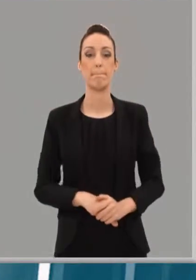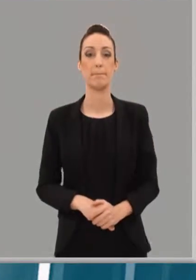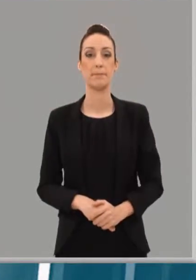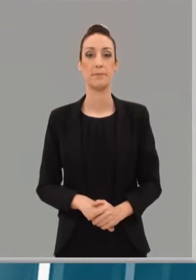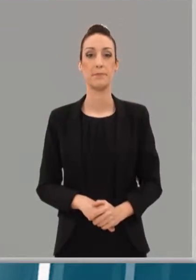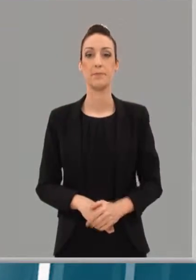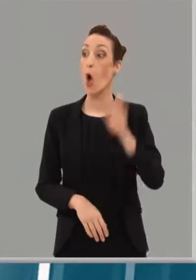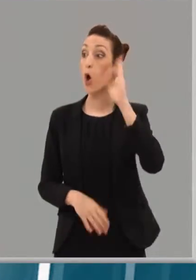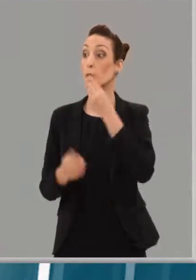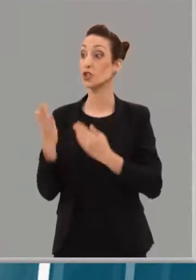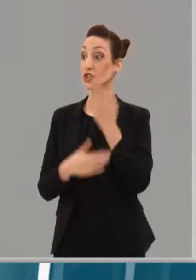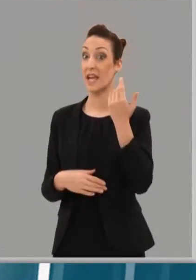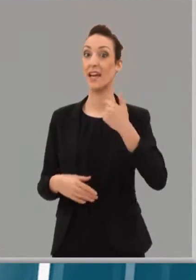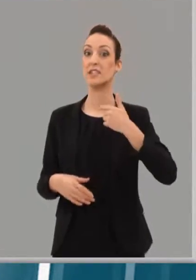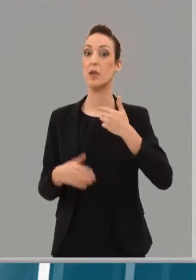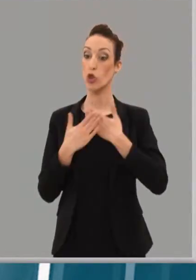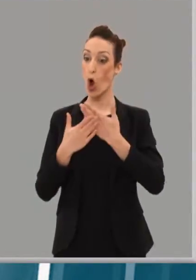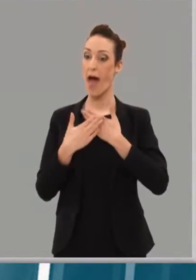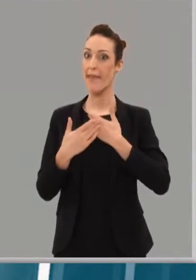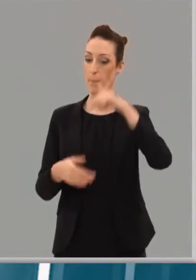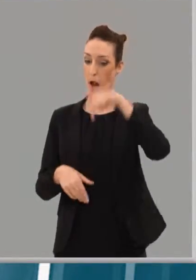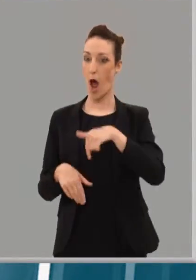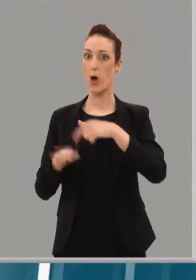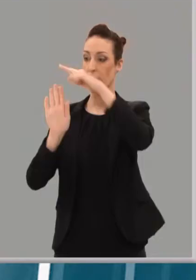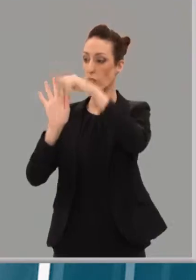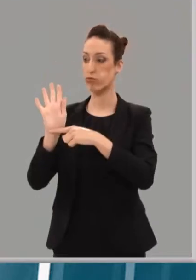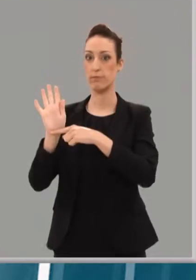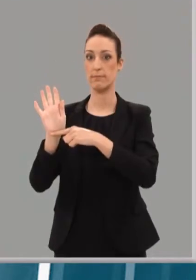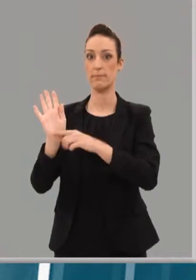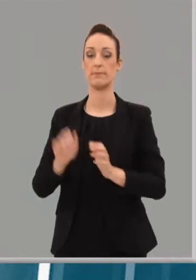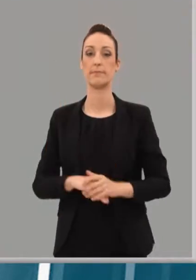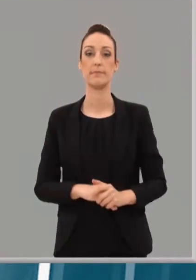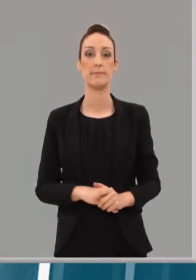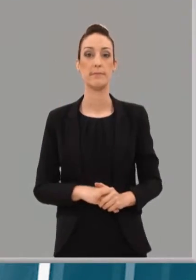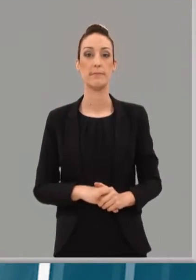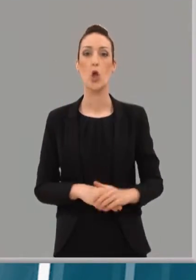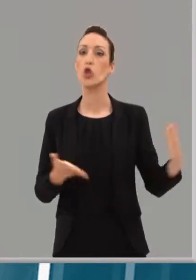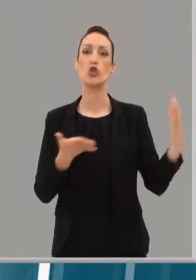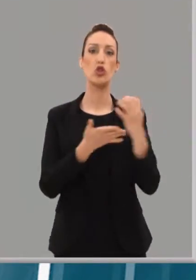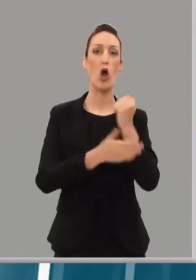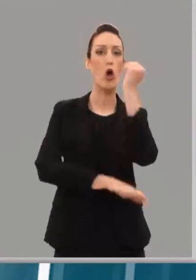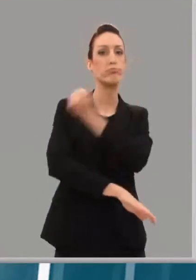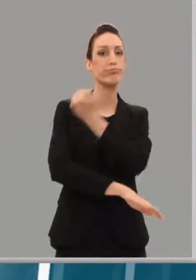Hola, buenos días. Os traigo las donaciones para hoy. Tomar aquí los albaranos. Todo queda registrado,